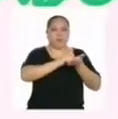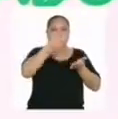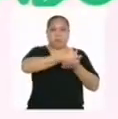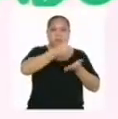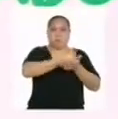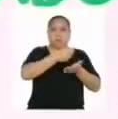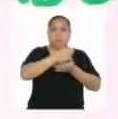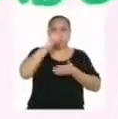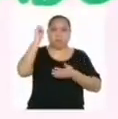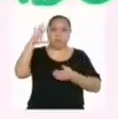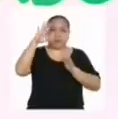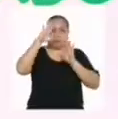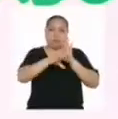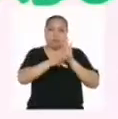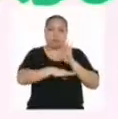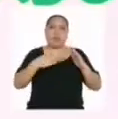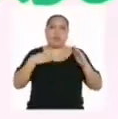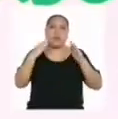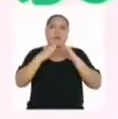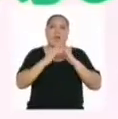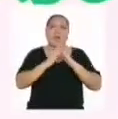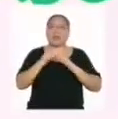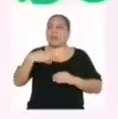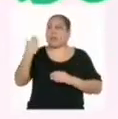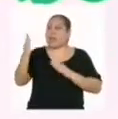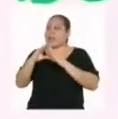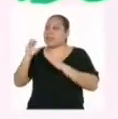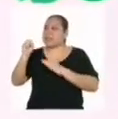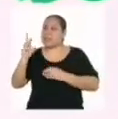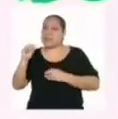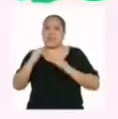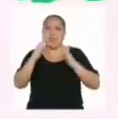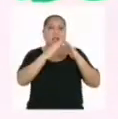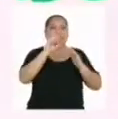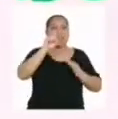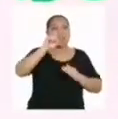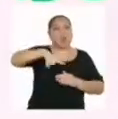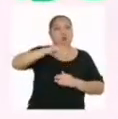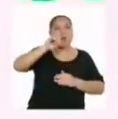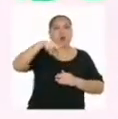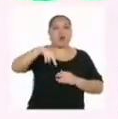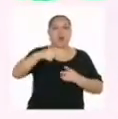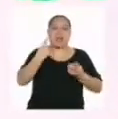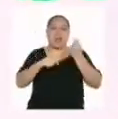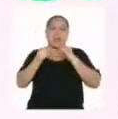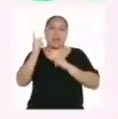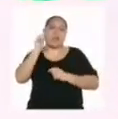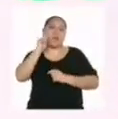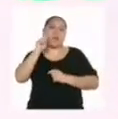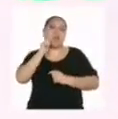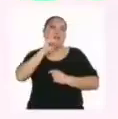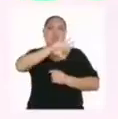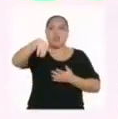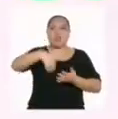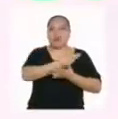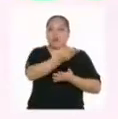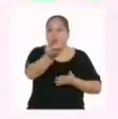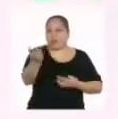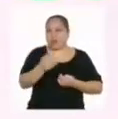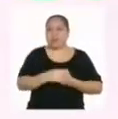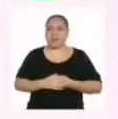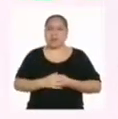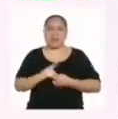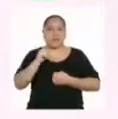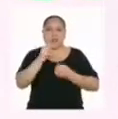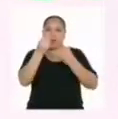bajamos de todas maneras. En mi casa, en la de Sara, en la de Juana, en la bodega de mi tía y en la de todos y todas ustedes.